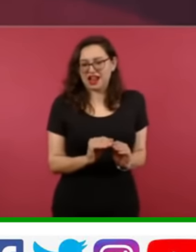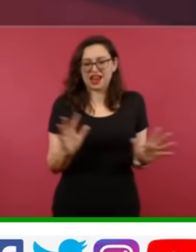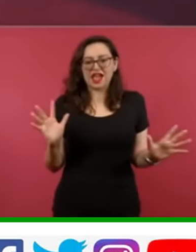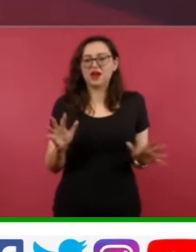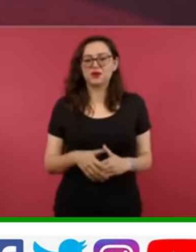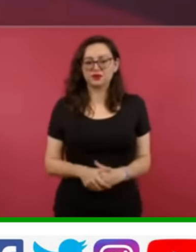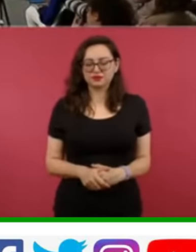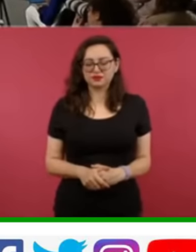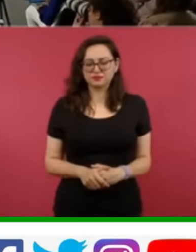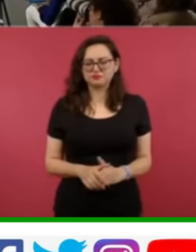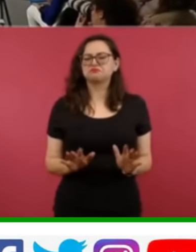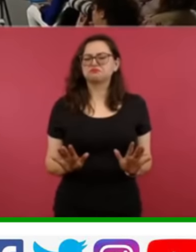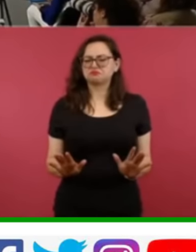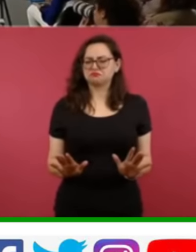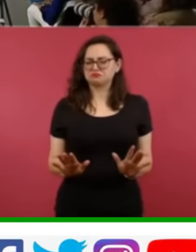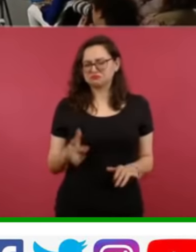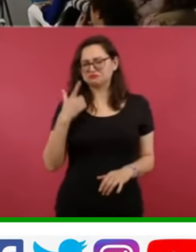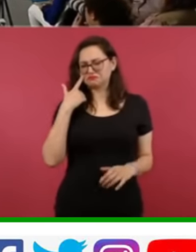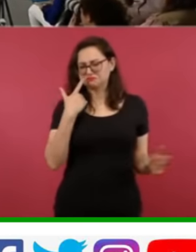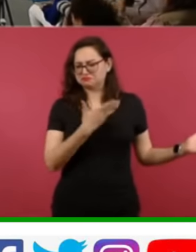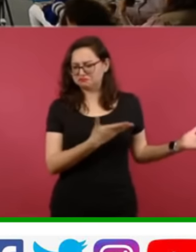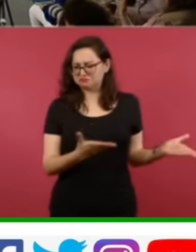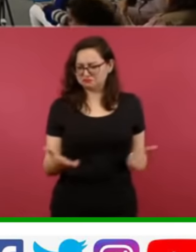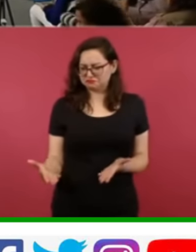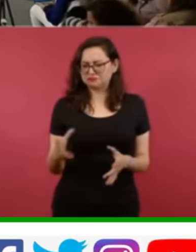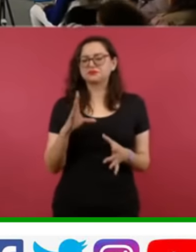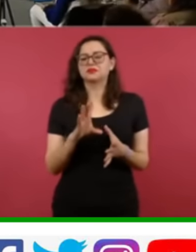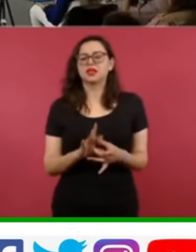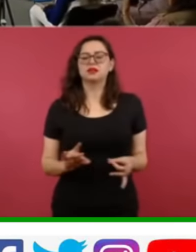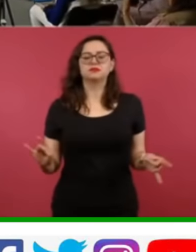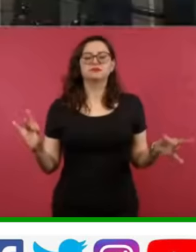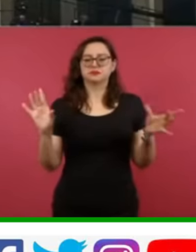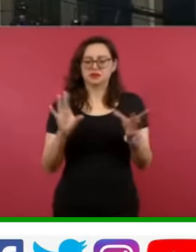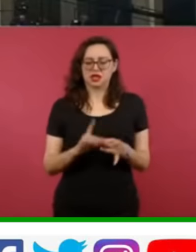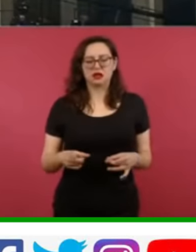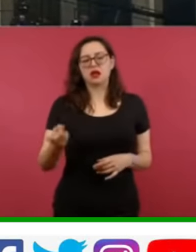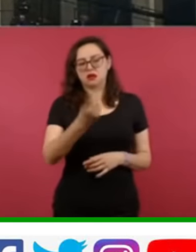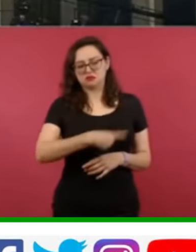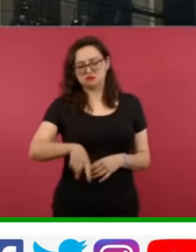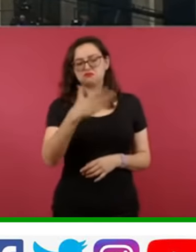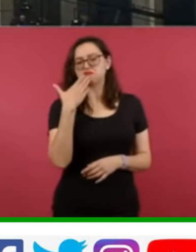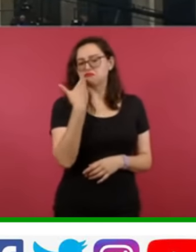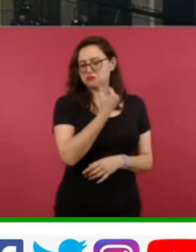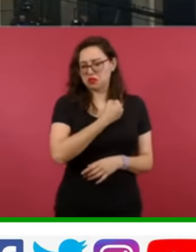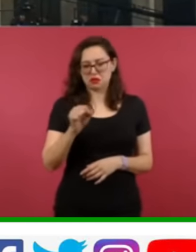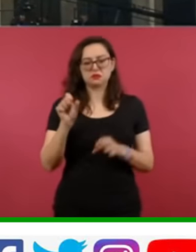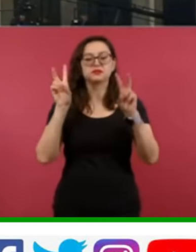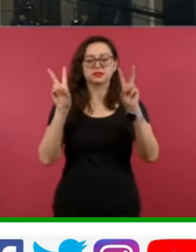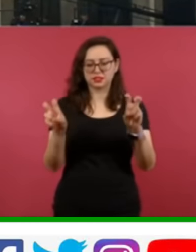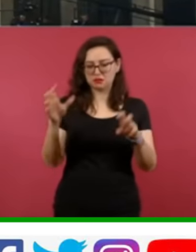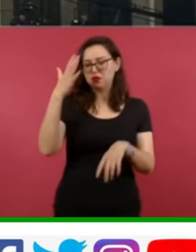Pero mejor vamos a que los servidores públicos, que son los especialistas, los expertos,